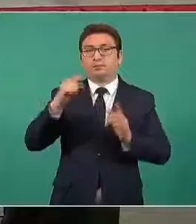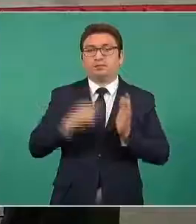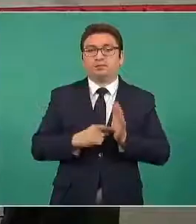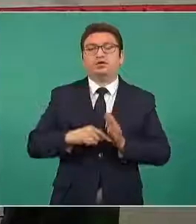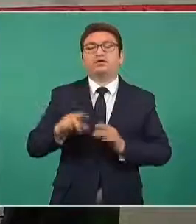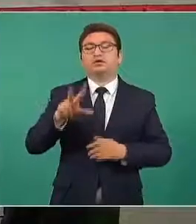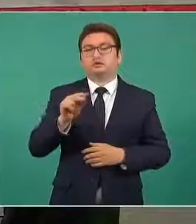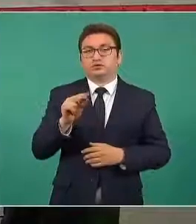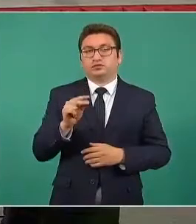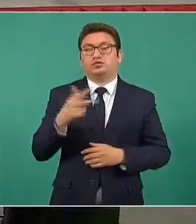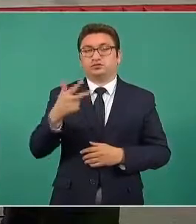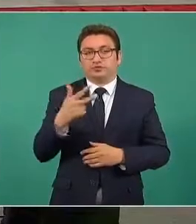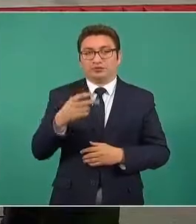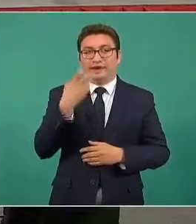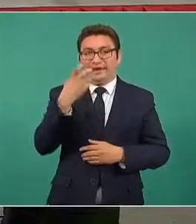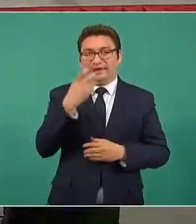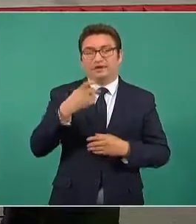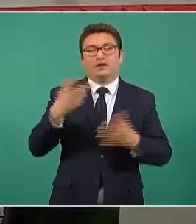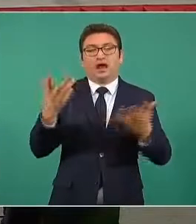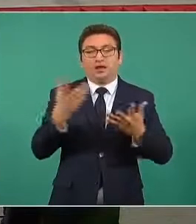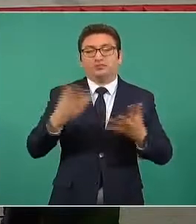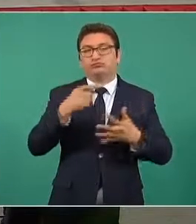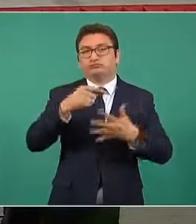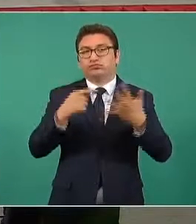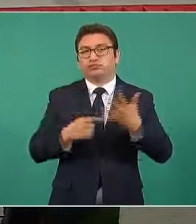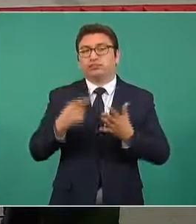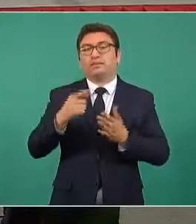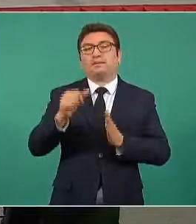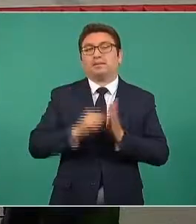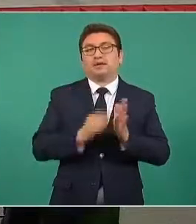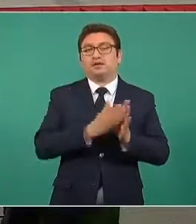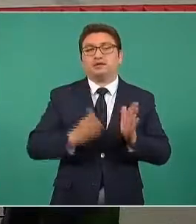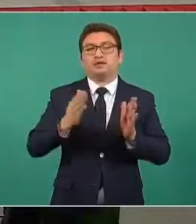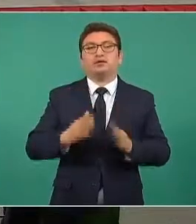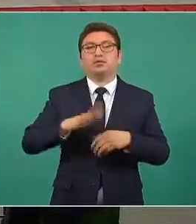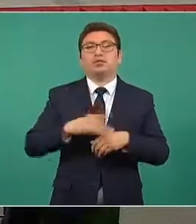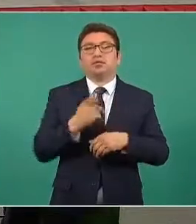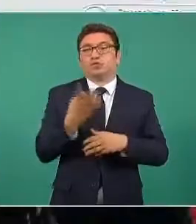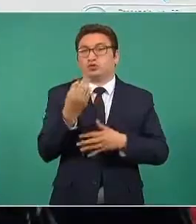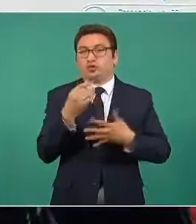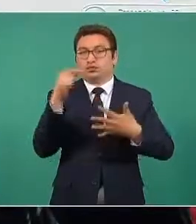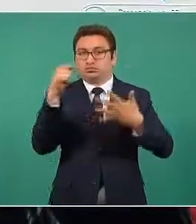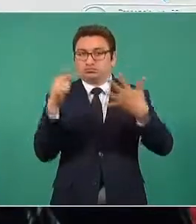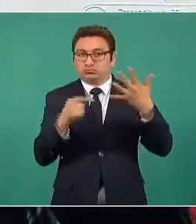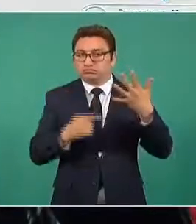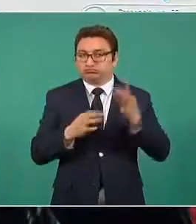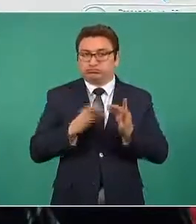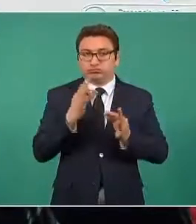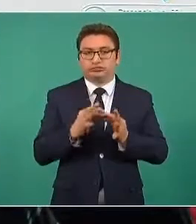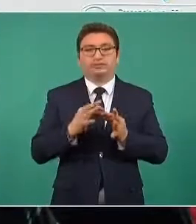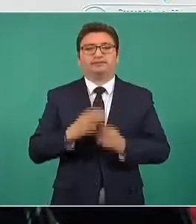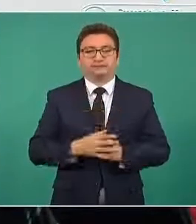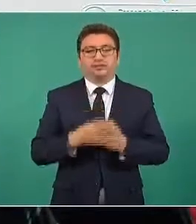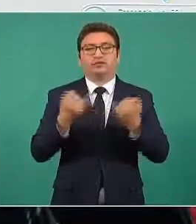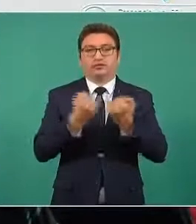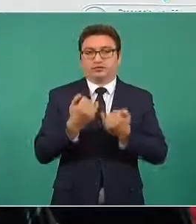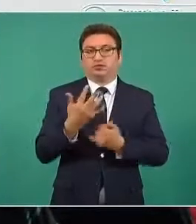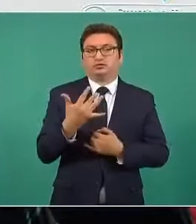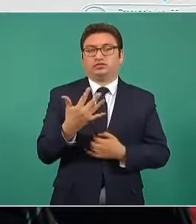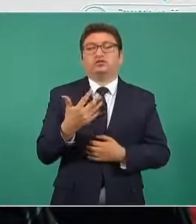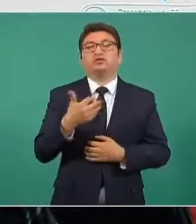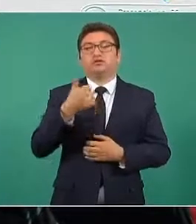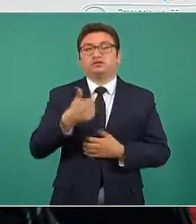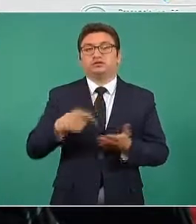Esto es todo el efectivo que se empleó durante el presente mes para cumplir estas nueve misiones, además de la presencia en 56